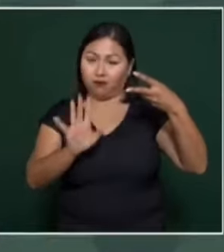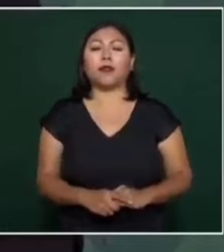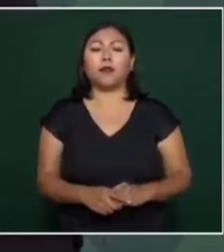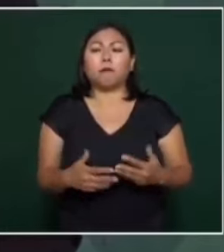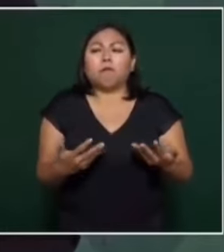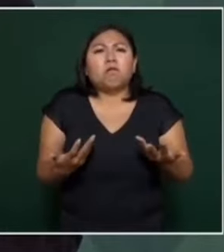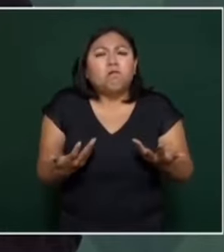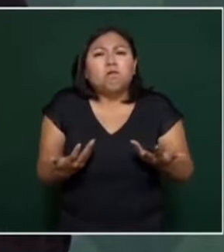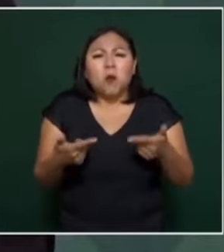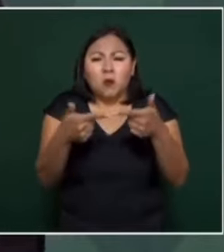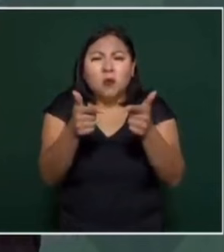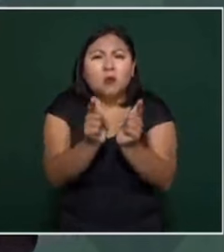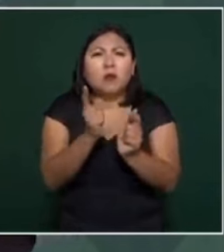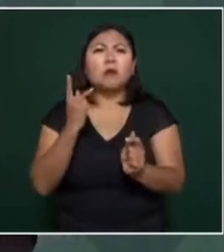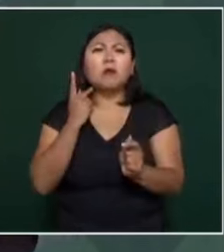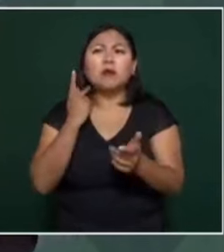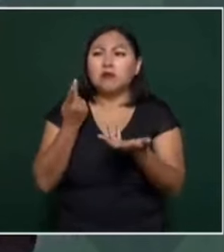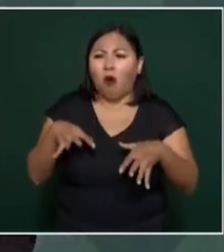¿qué partido? ¿Viene el partido?